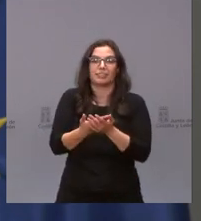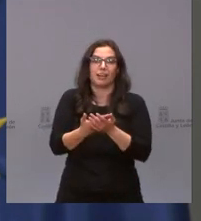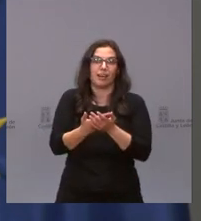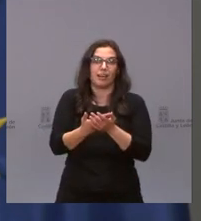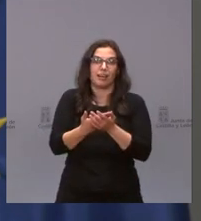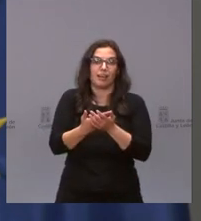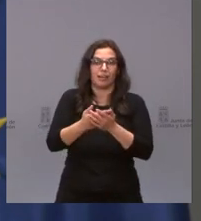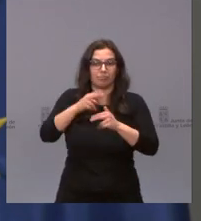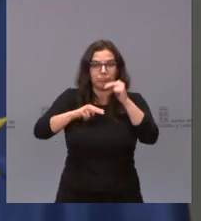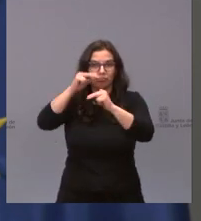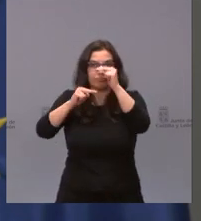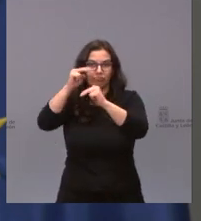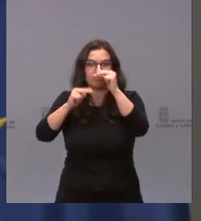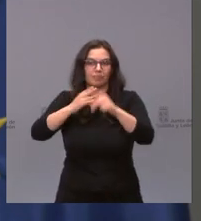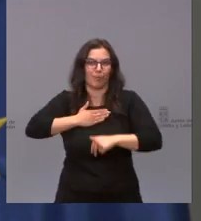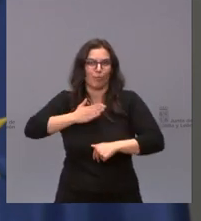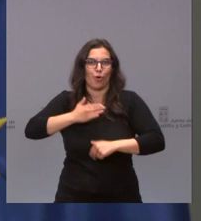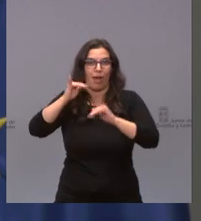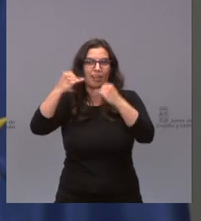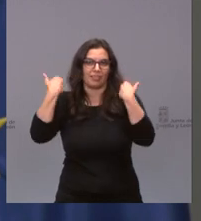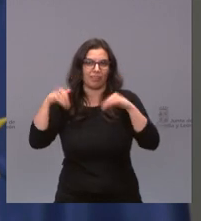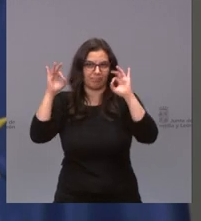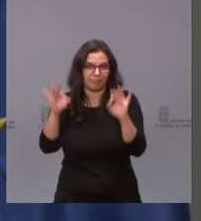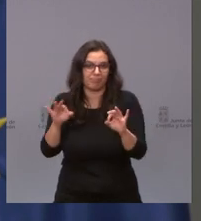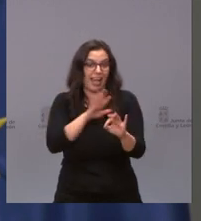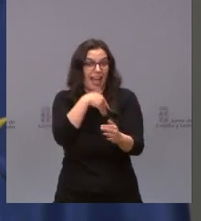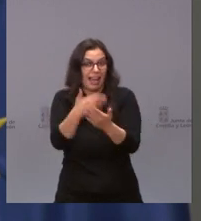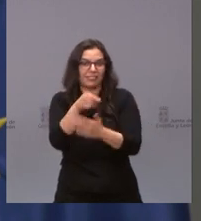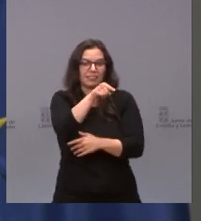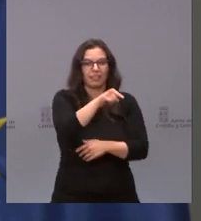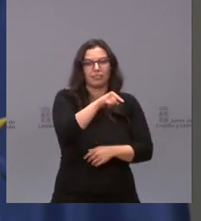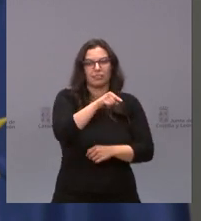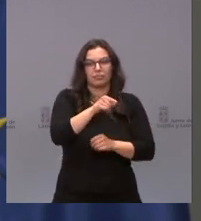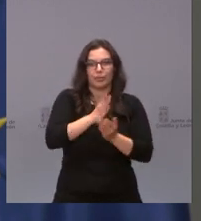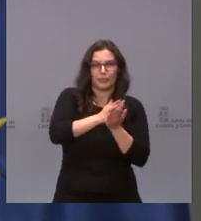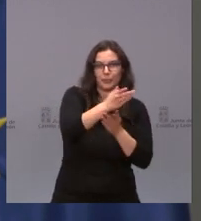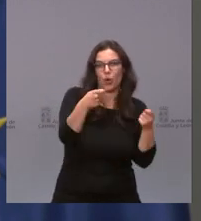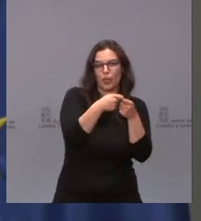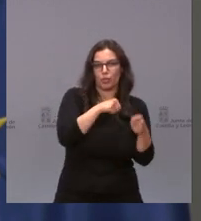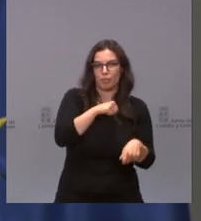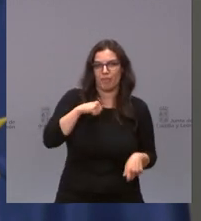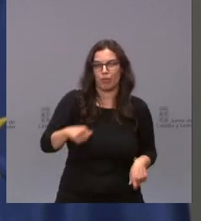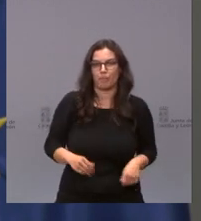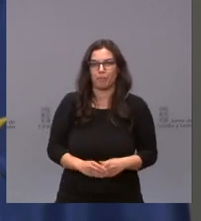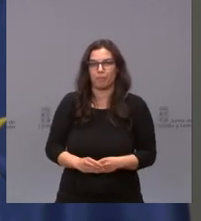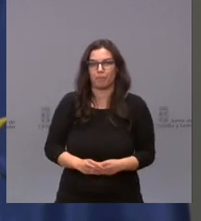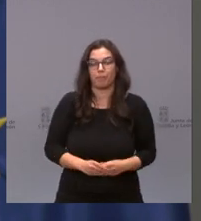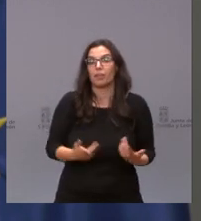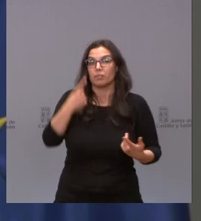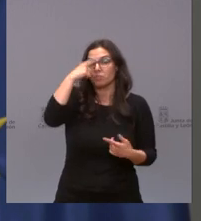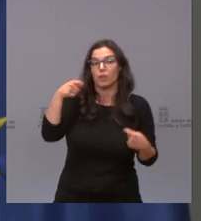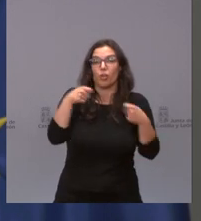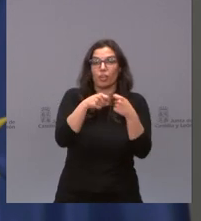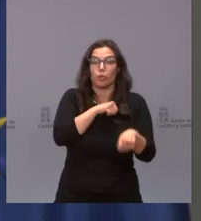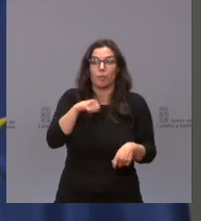de realizar estas obras y de dotarnos de estas infraestructuras realizar un concierto con la privada a veces los conciertos con la privada